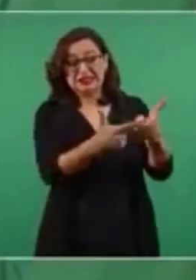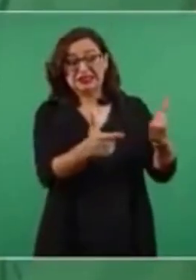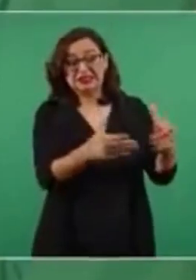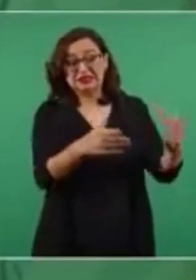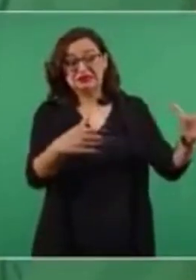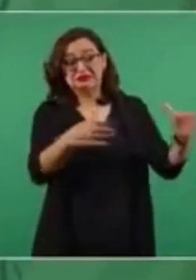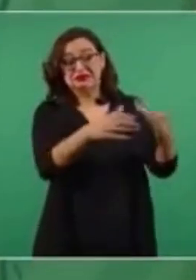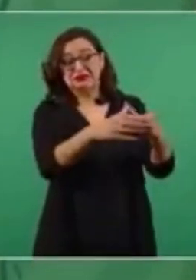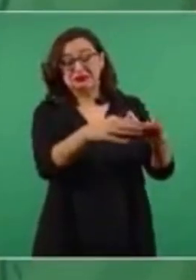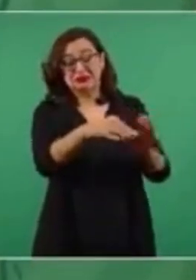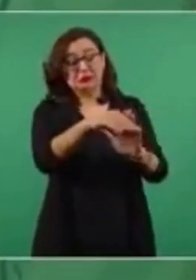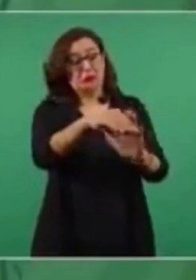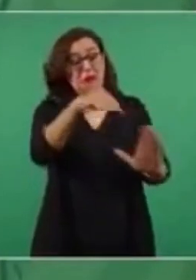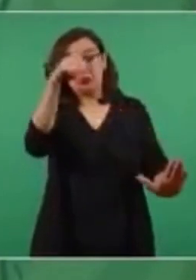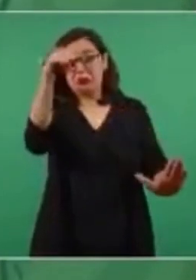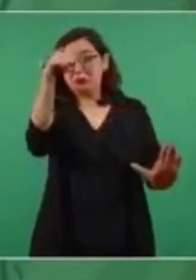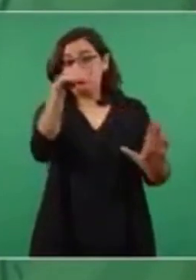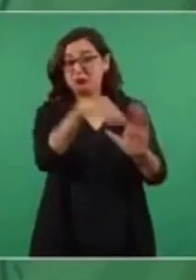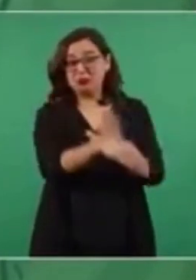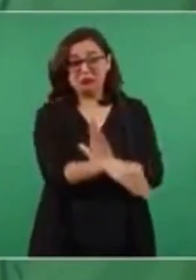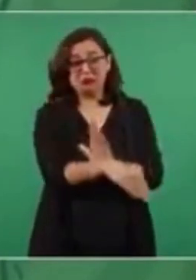de México. ¡Gracias! ¡Gracias! ¡Gracias!